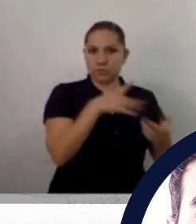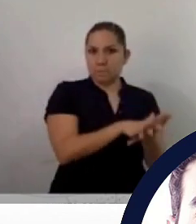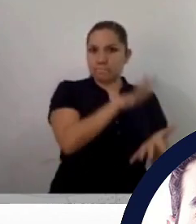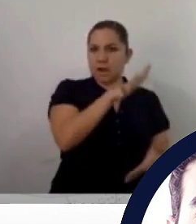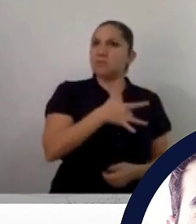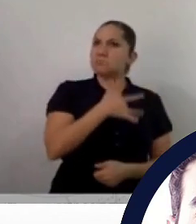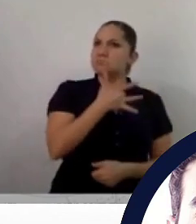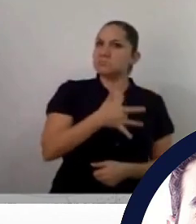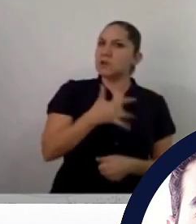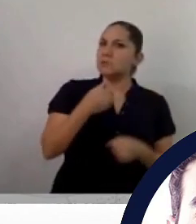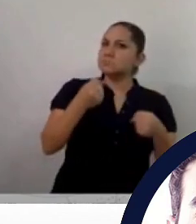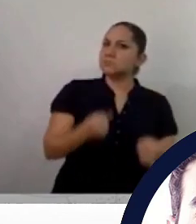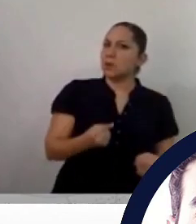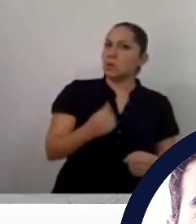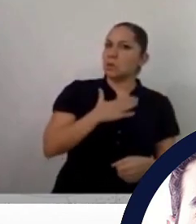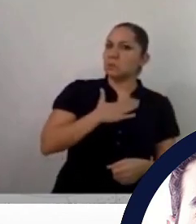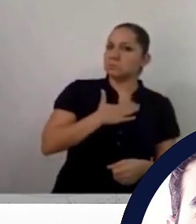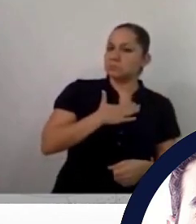Así es. A ver.